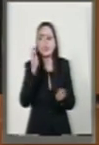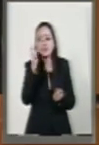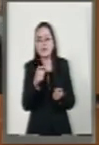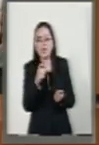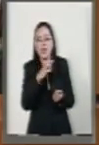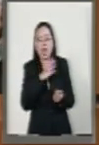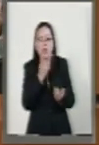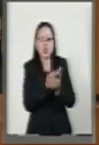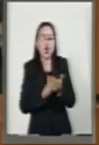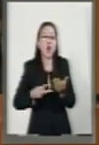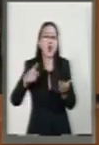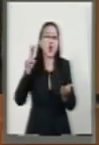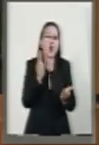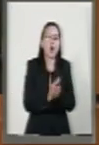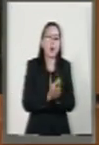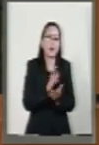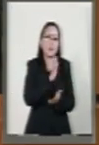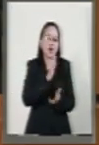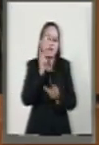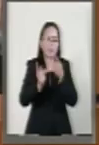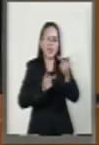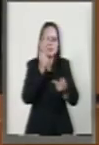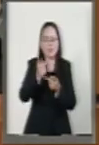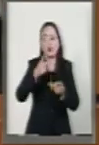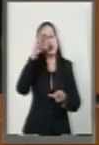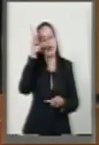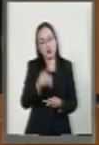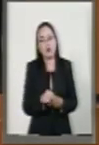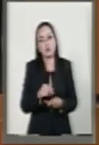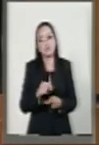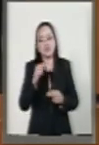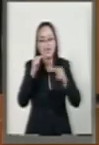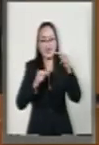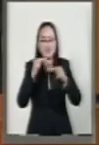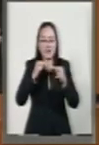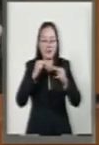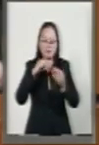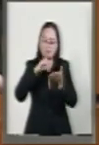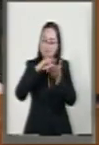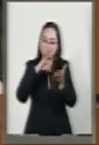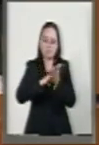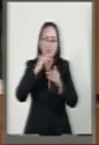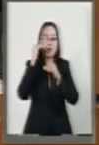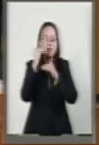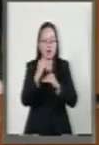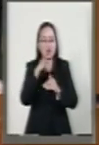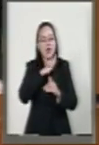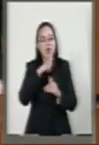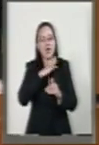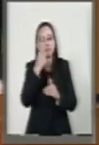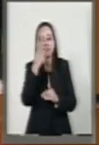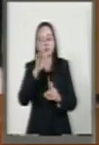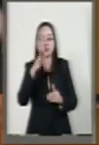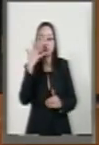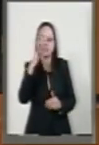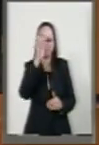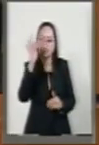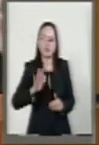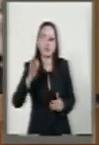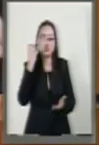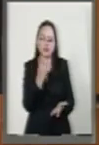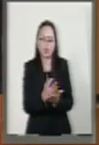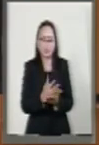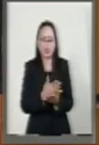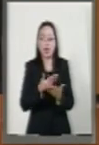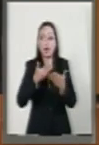estamos duplicando los niveles de endeudamiento. Los niveles de endeudamiento están especificados en esta ley en un 3.5% y